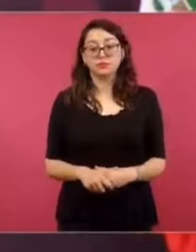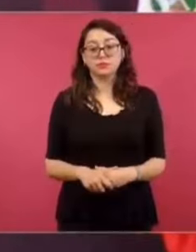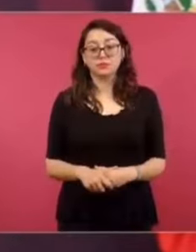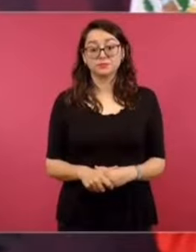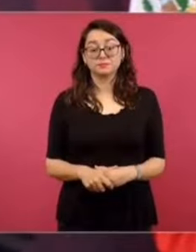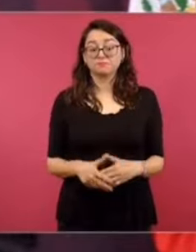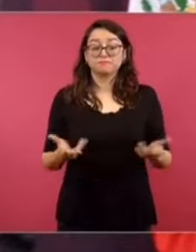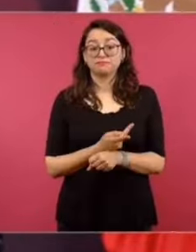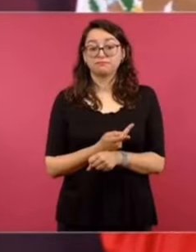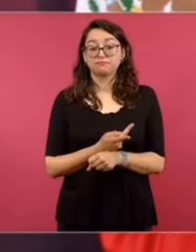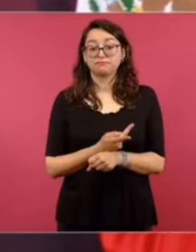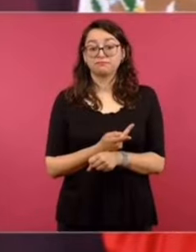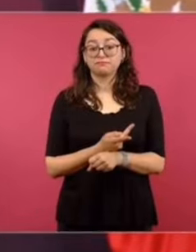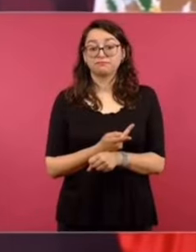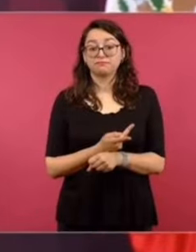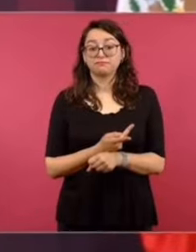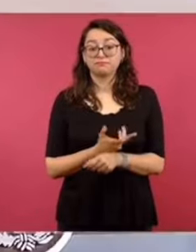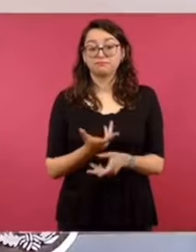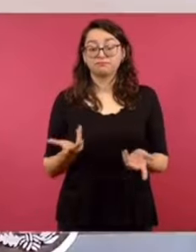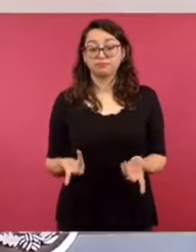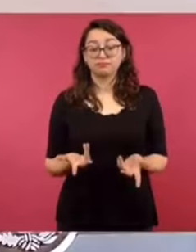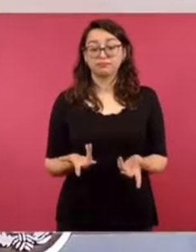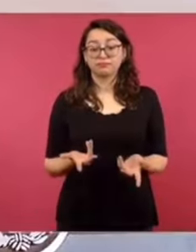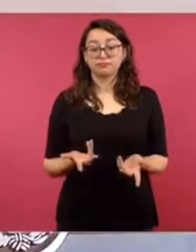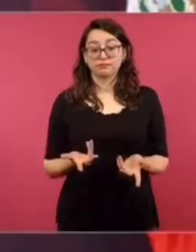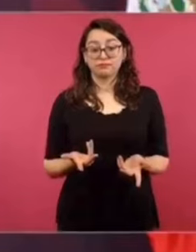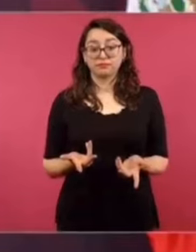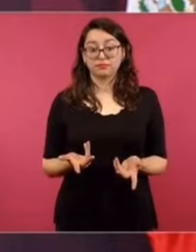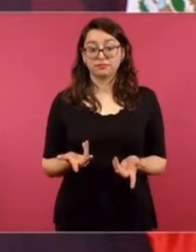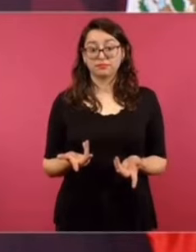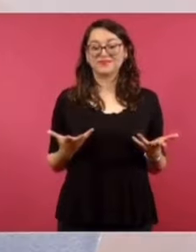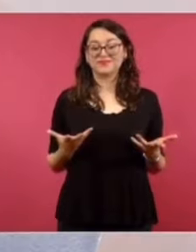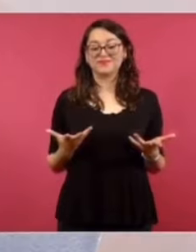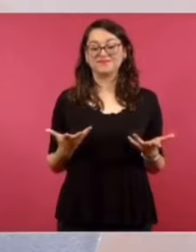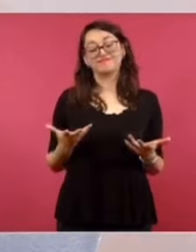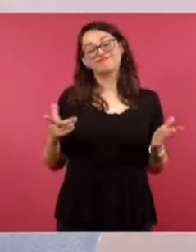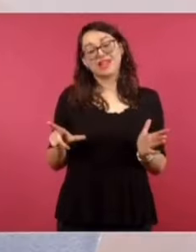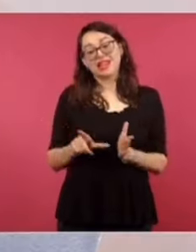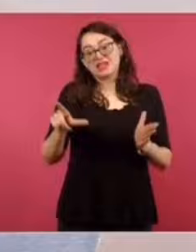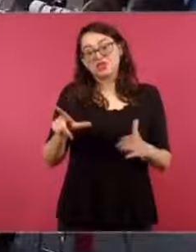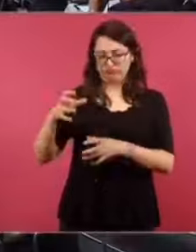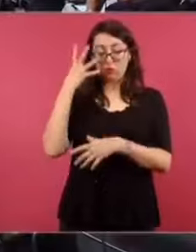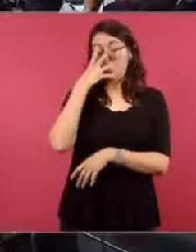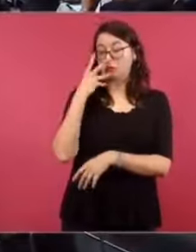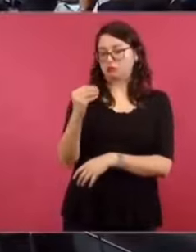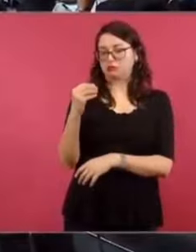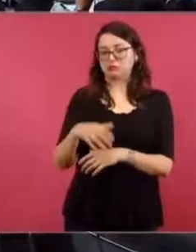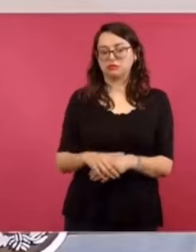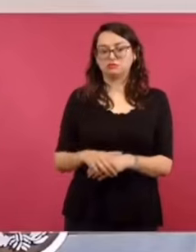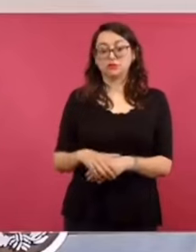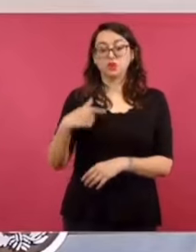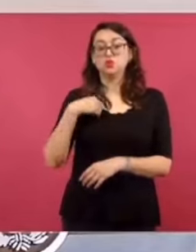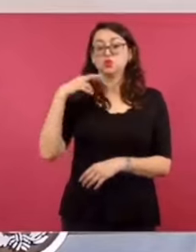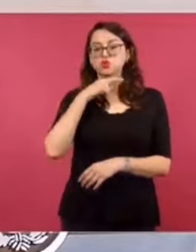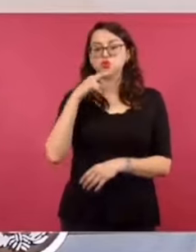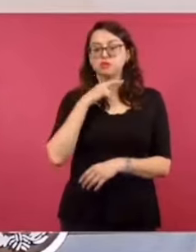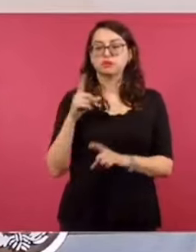Que... Fue en corto. Y no traíamos este... Teléfono. Fuimos a ver unos captos. Y ahí en corto le dije,